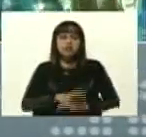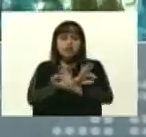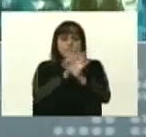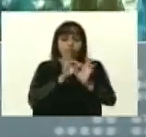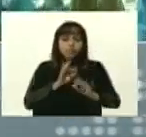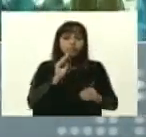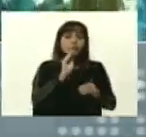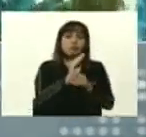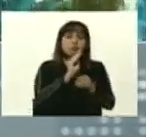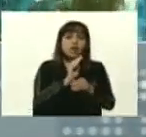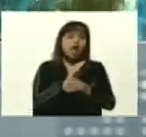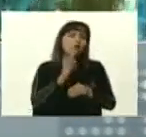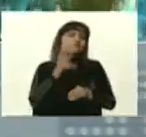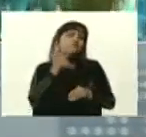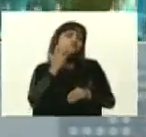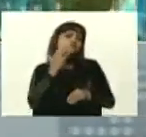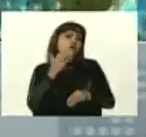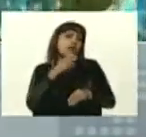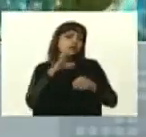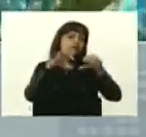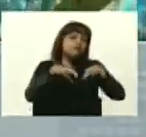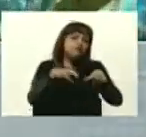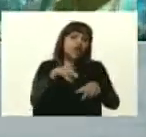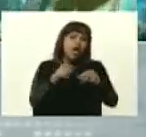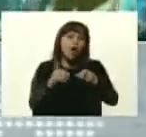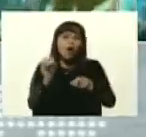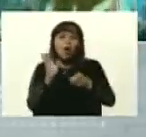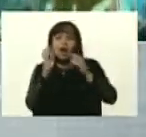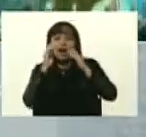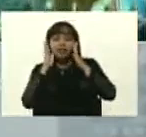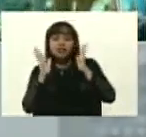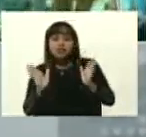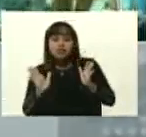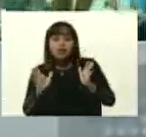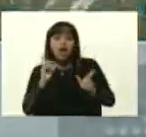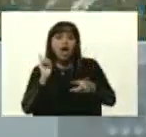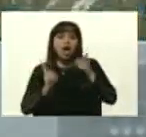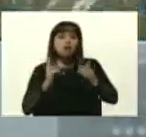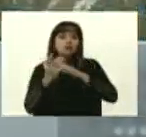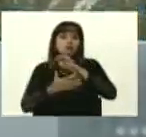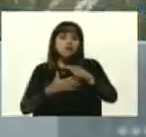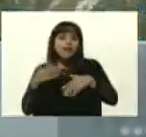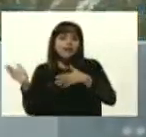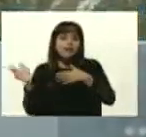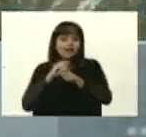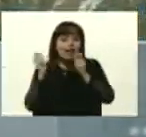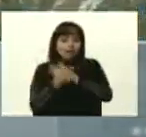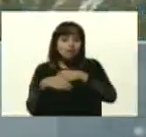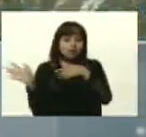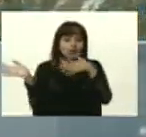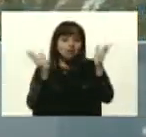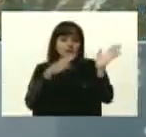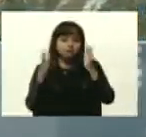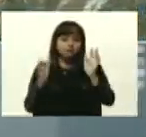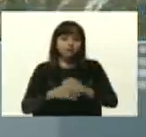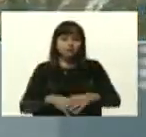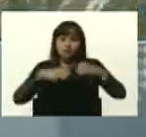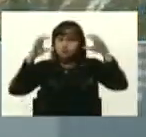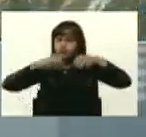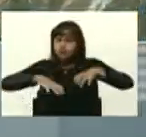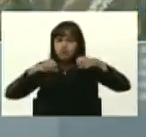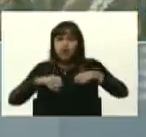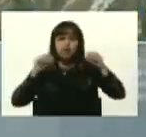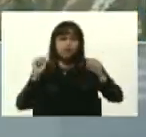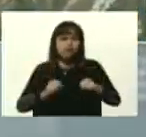prevención y de atención de situaciones del cambio climático, lluvias extremas